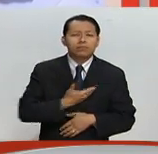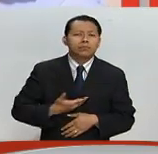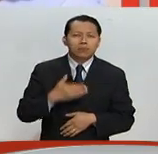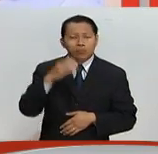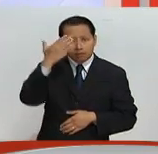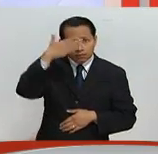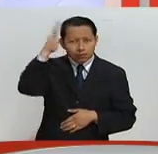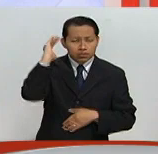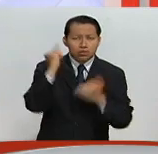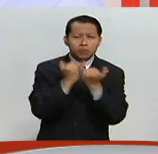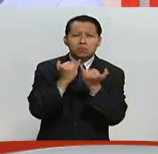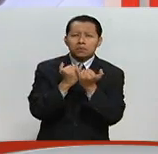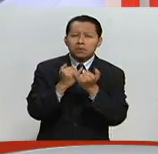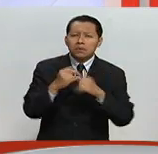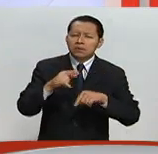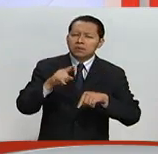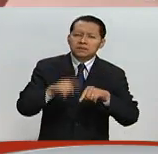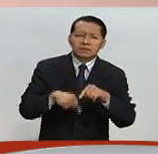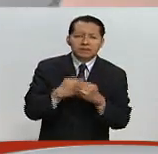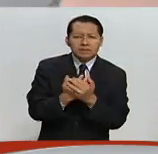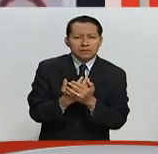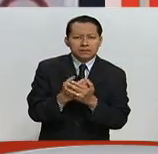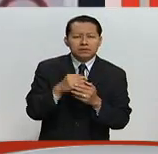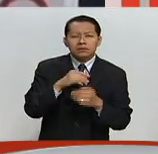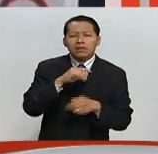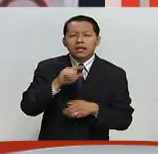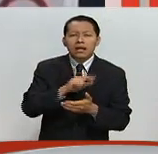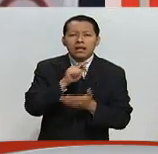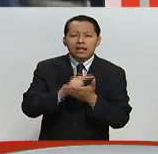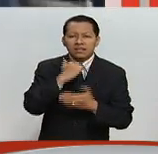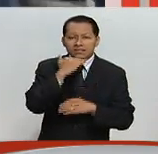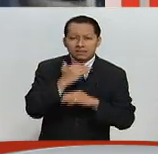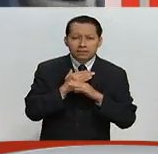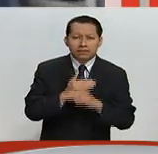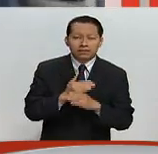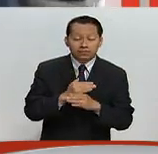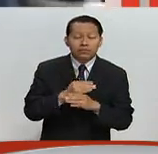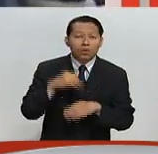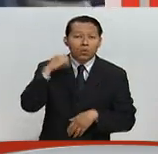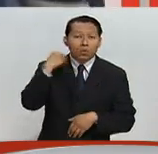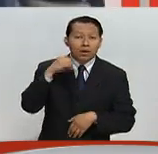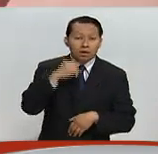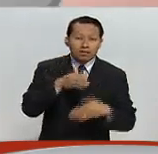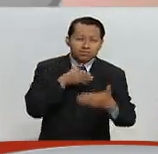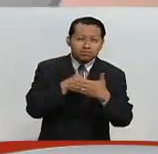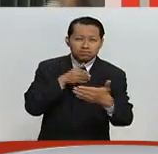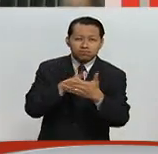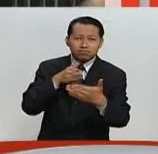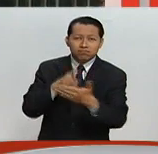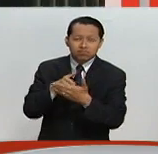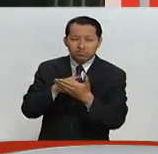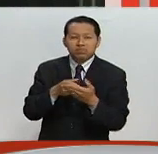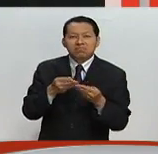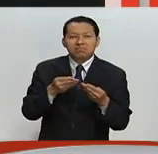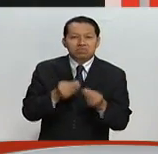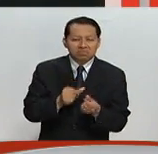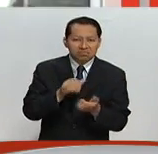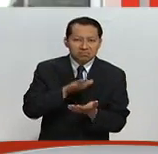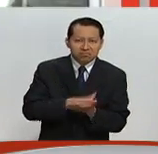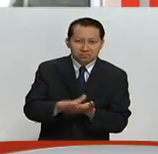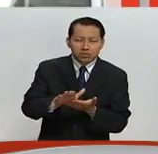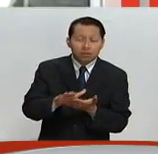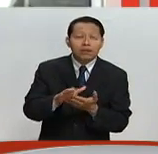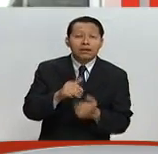Enrique Pella Nieto veta la ley anticorrupción. Desabasto en Oaxaca por bloqueos carreteros. Canadá analiza